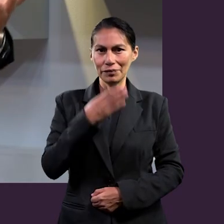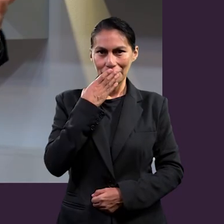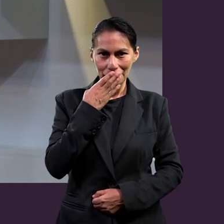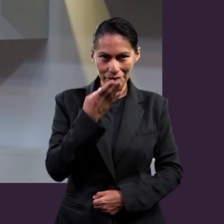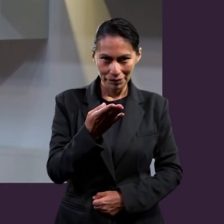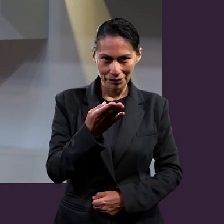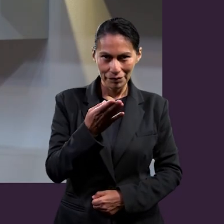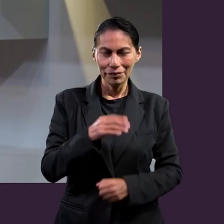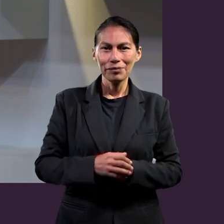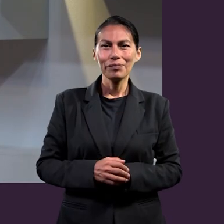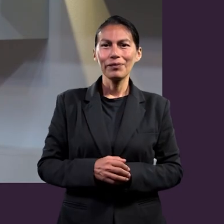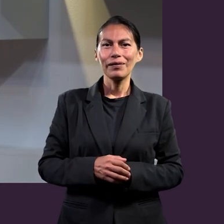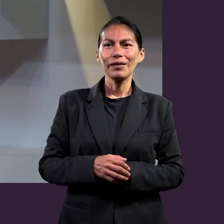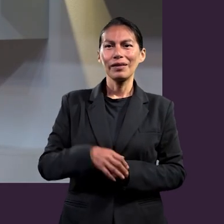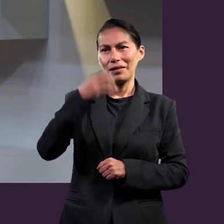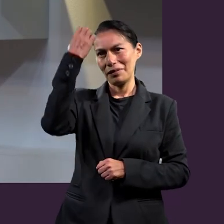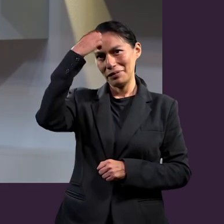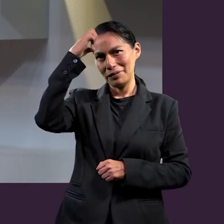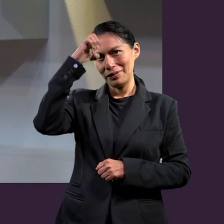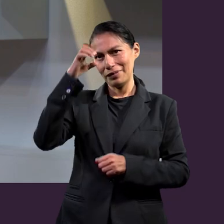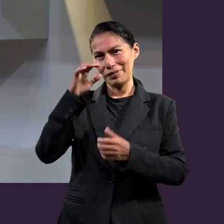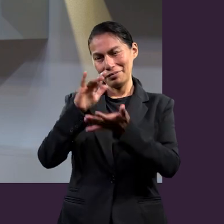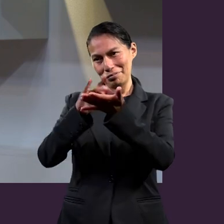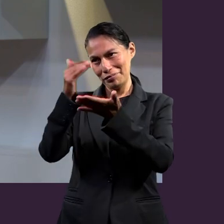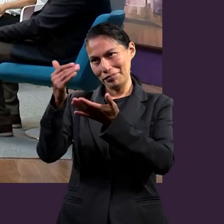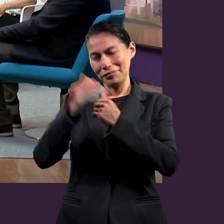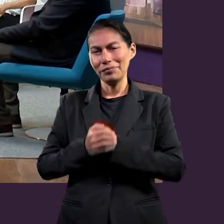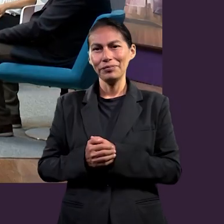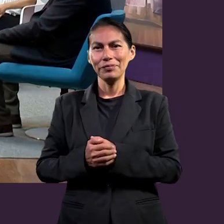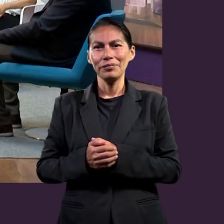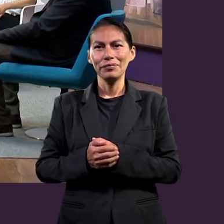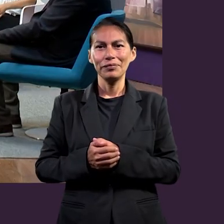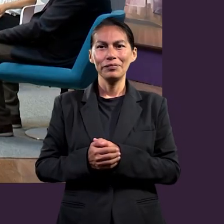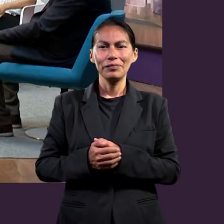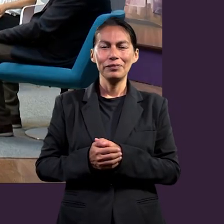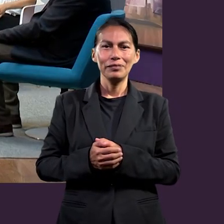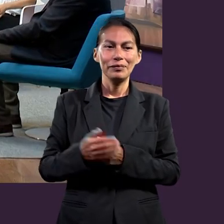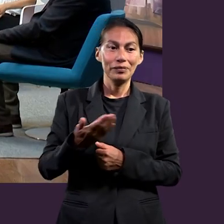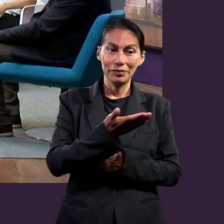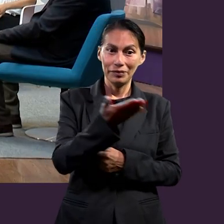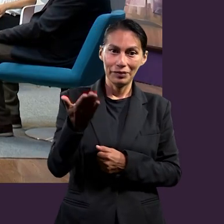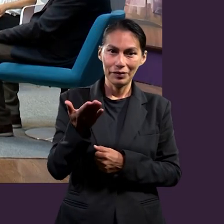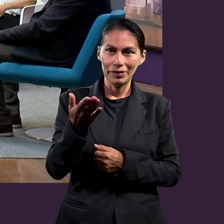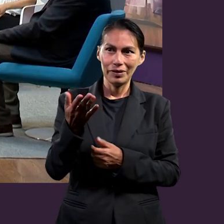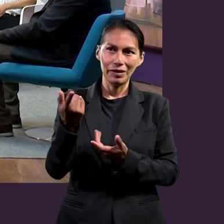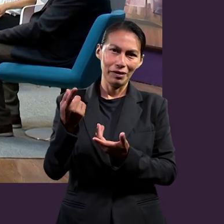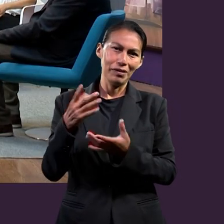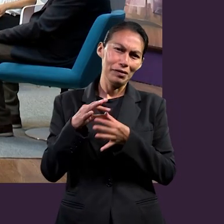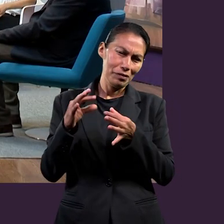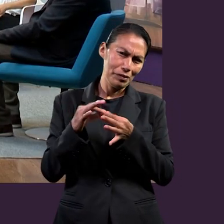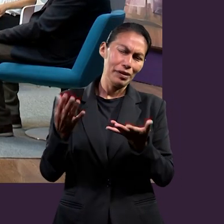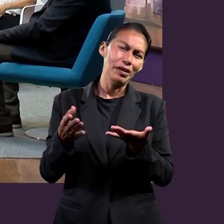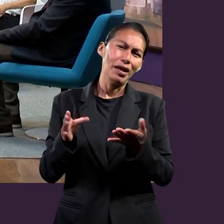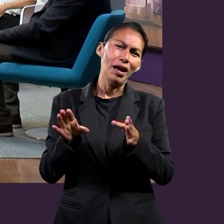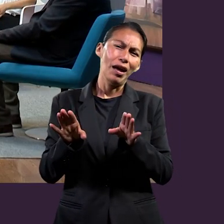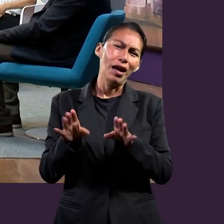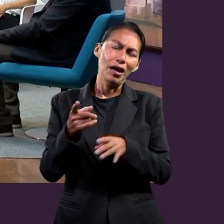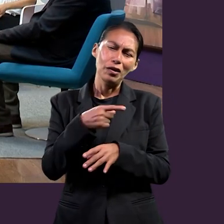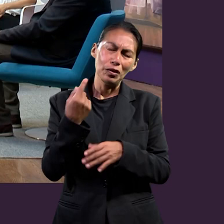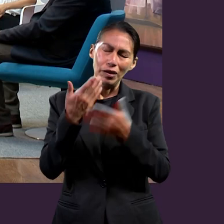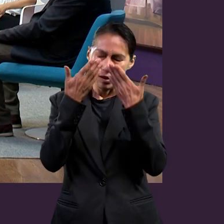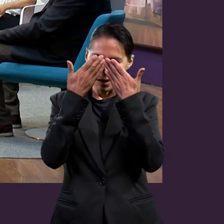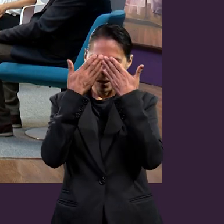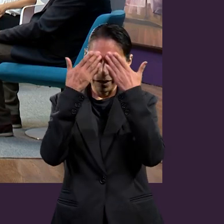Muy bien, agradecemos a nuestro experto. Yo creo que nos pone en el contexto, estos aportes desde la teología nos ayudan a entender